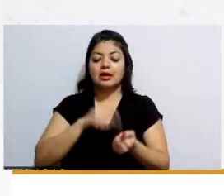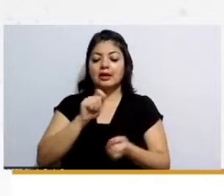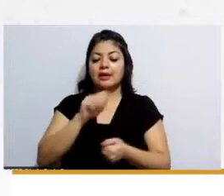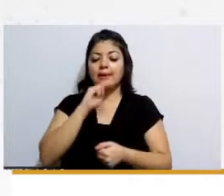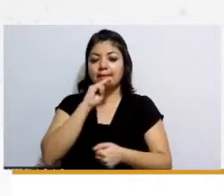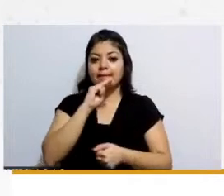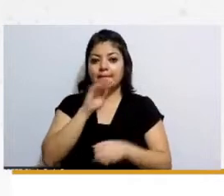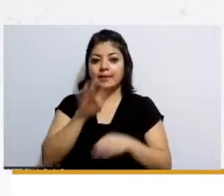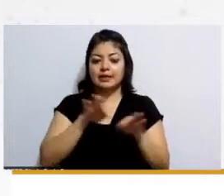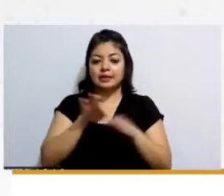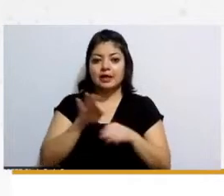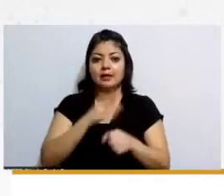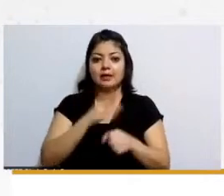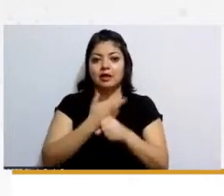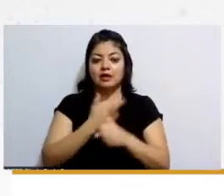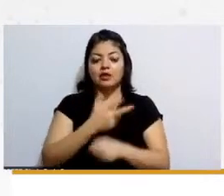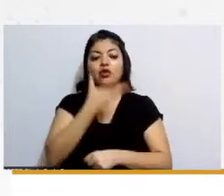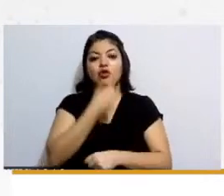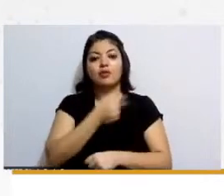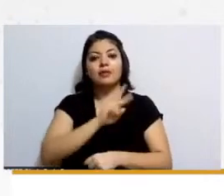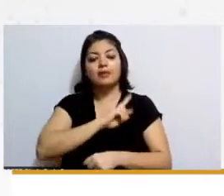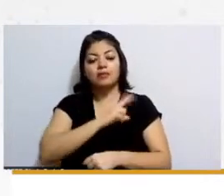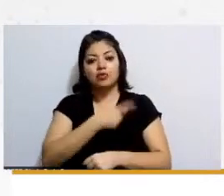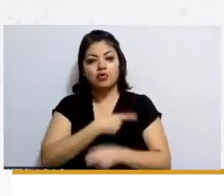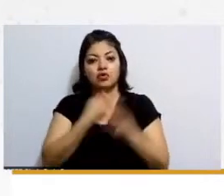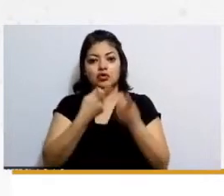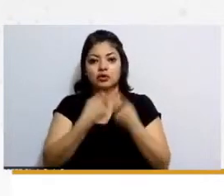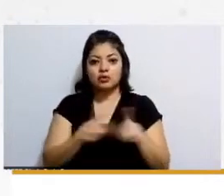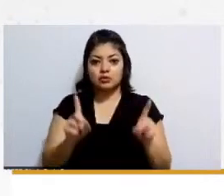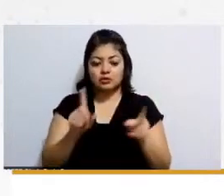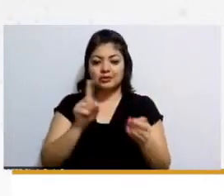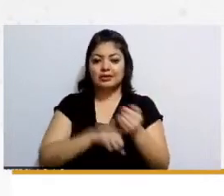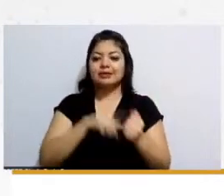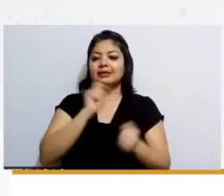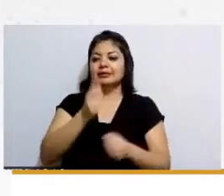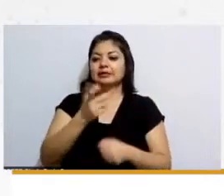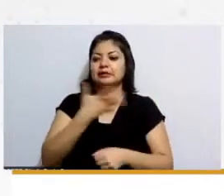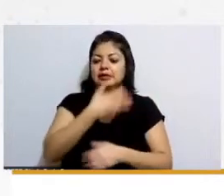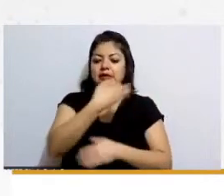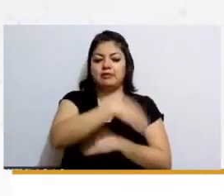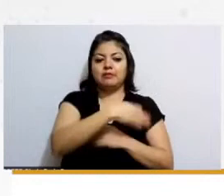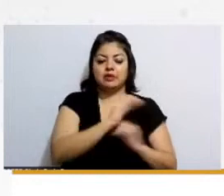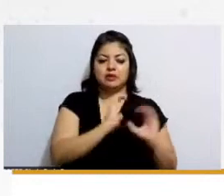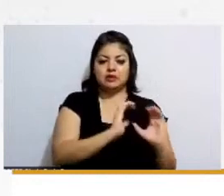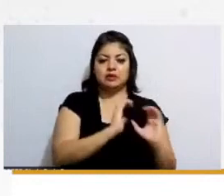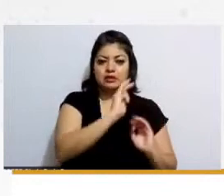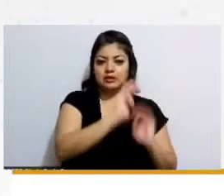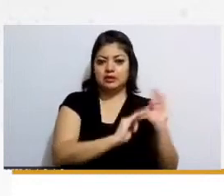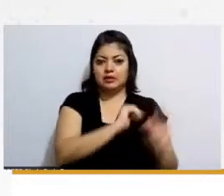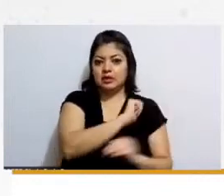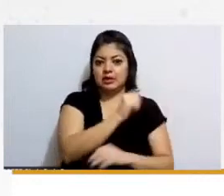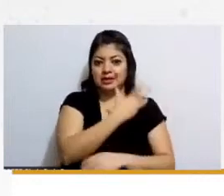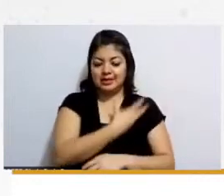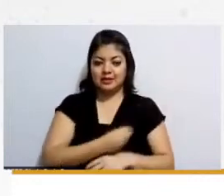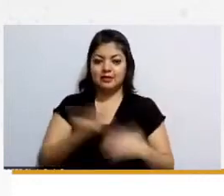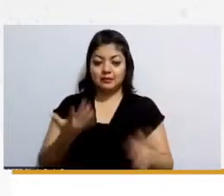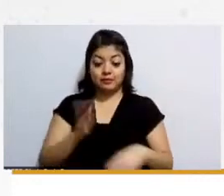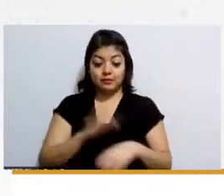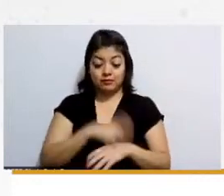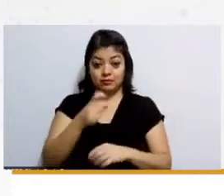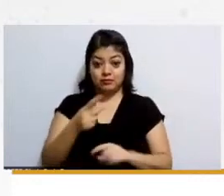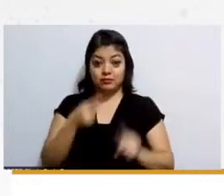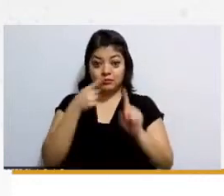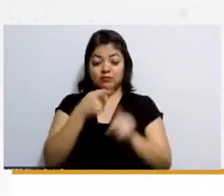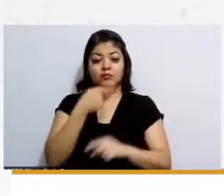y a hombres viudos divorciados que jurídicamente tienen la custodia entonces aquí en este caso en específico nos